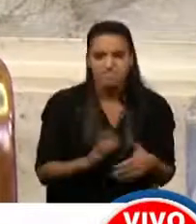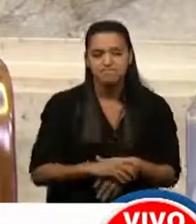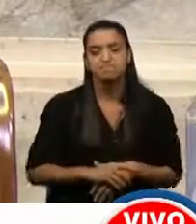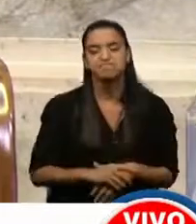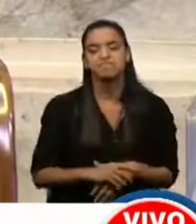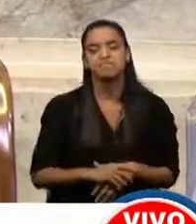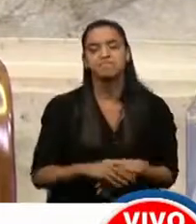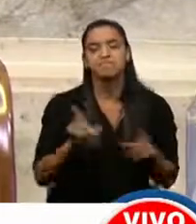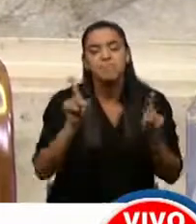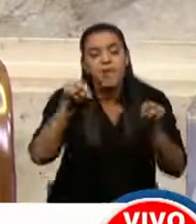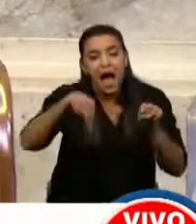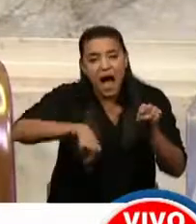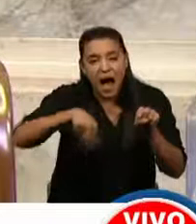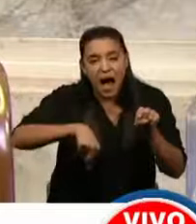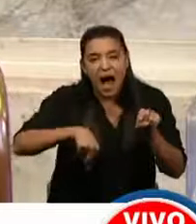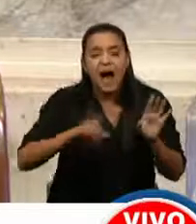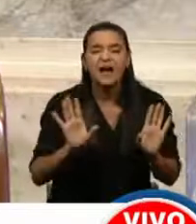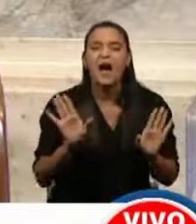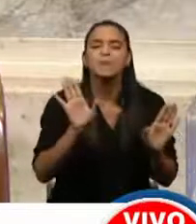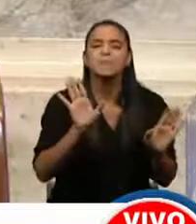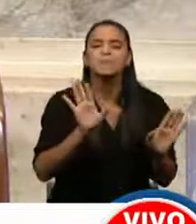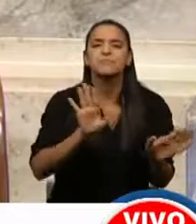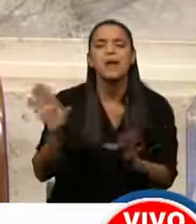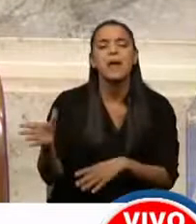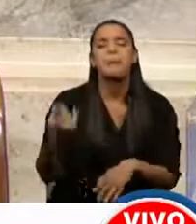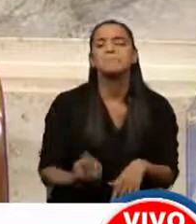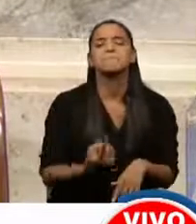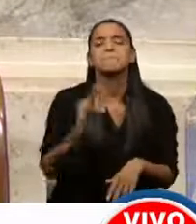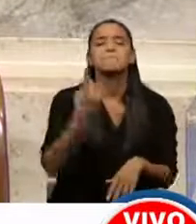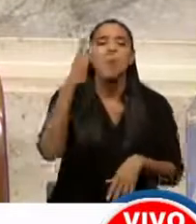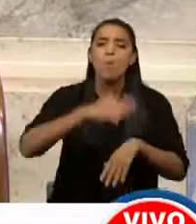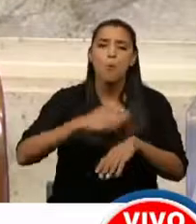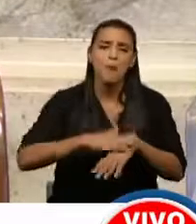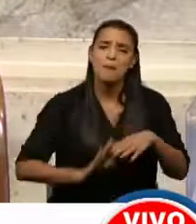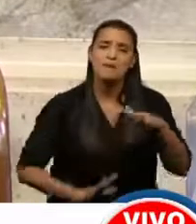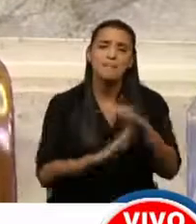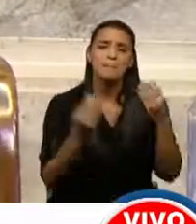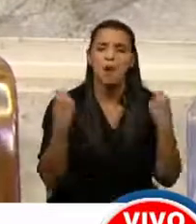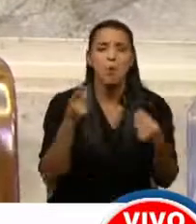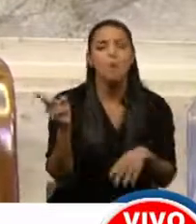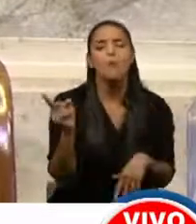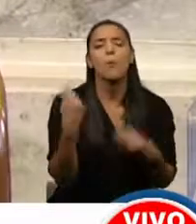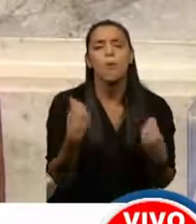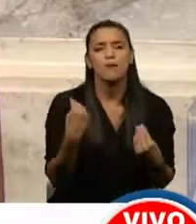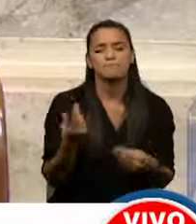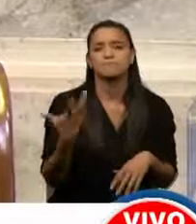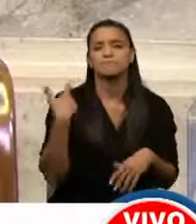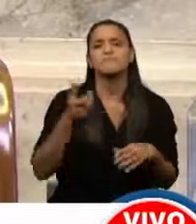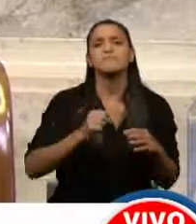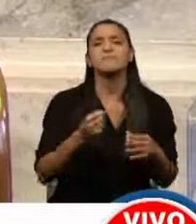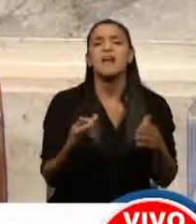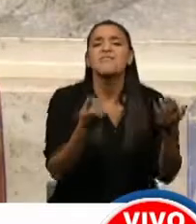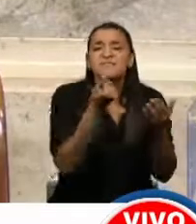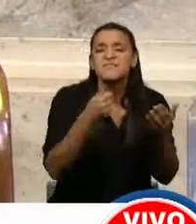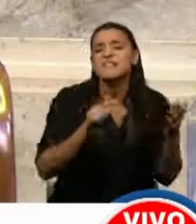Bueno, acá estamos dejando de lado al principal culpable de todas estas cosas. Que no es otro que el déficit fiscal